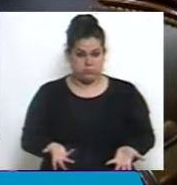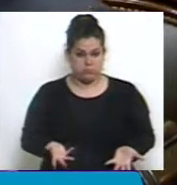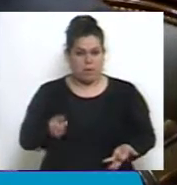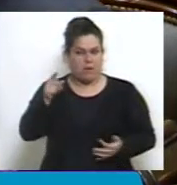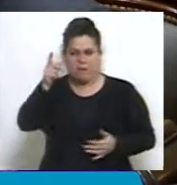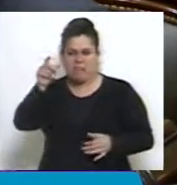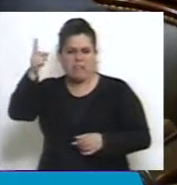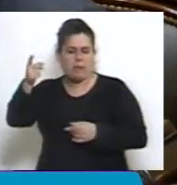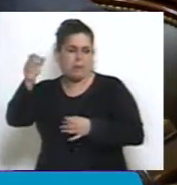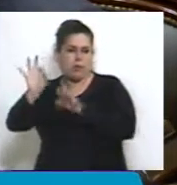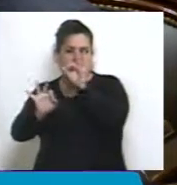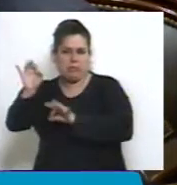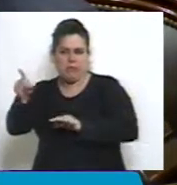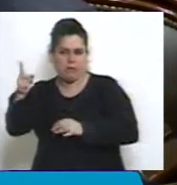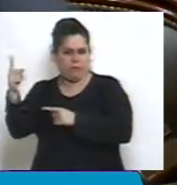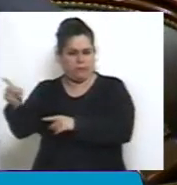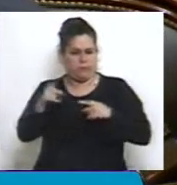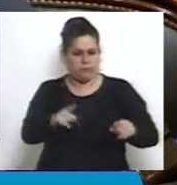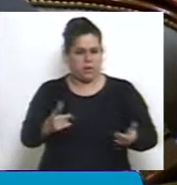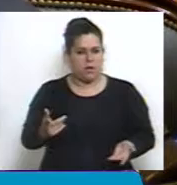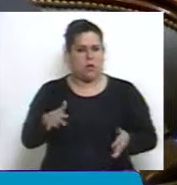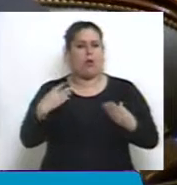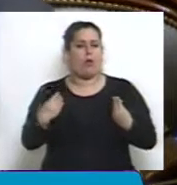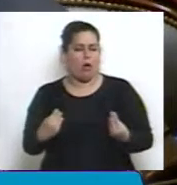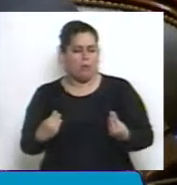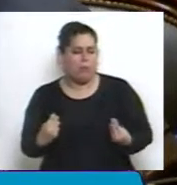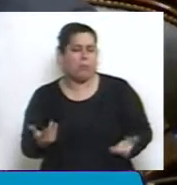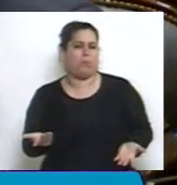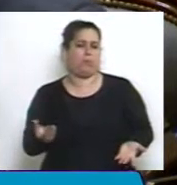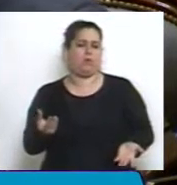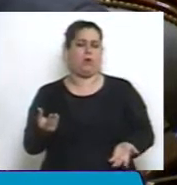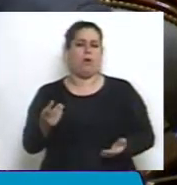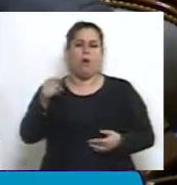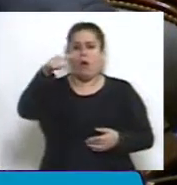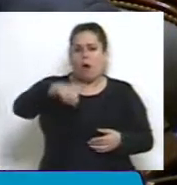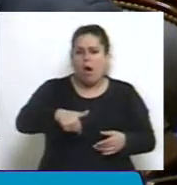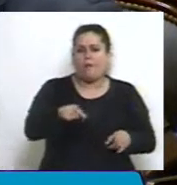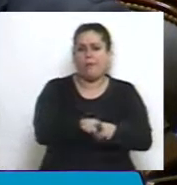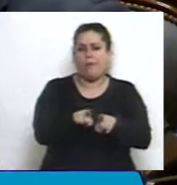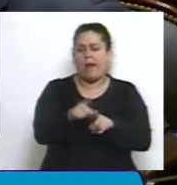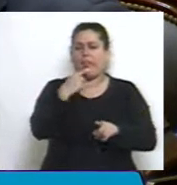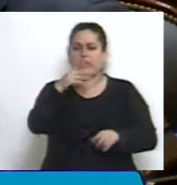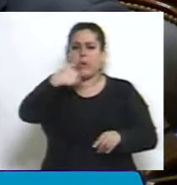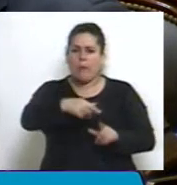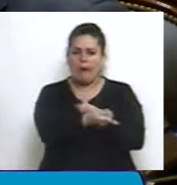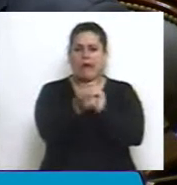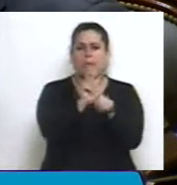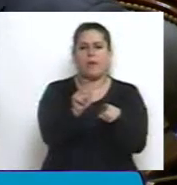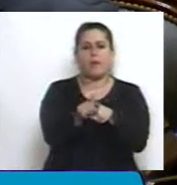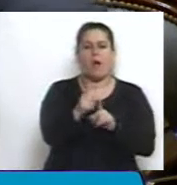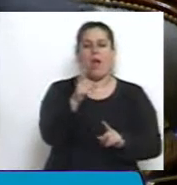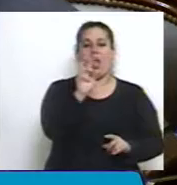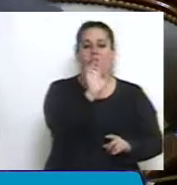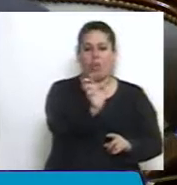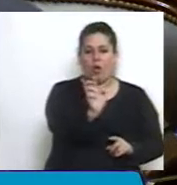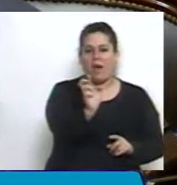índice. ¿Cómo es posible que se esté previendo una paridad cambiaria con un dólar de 10